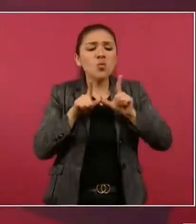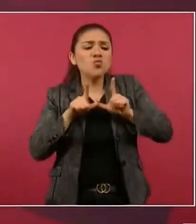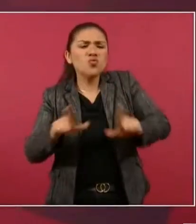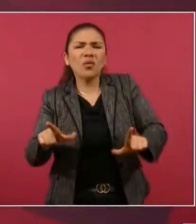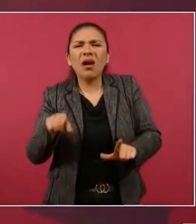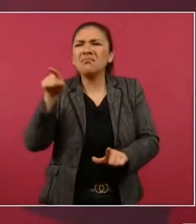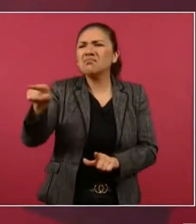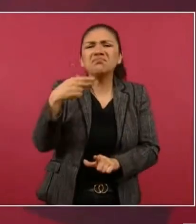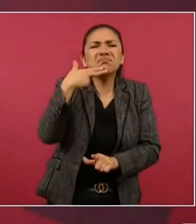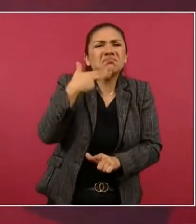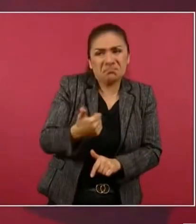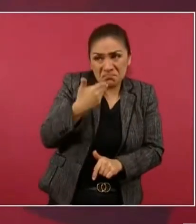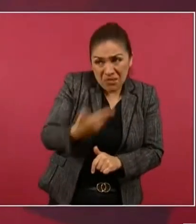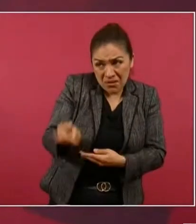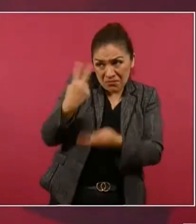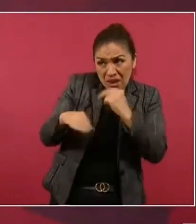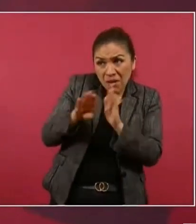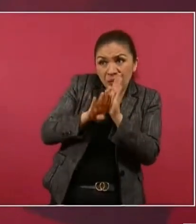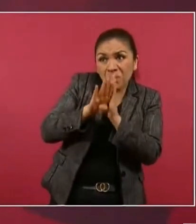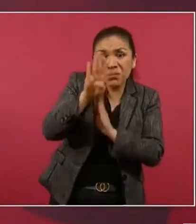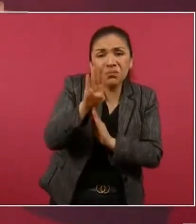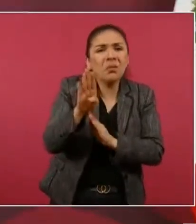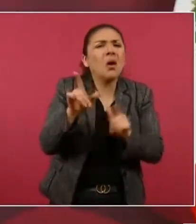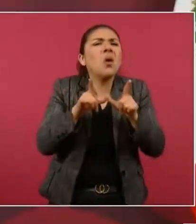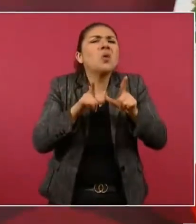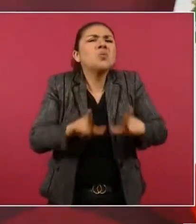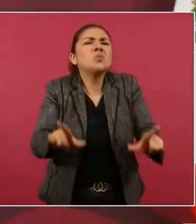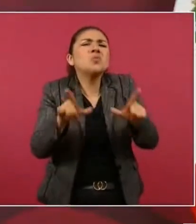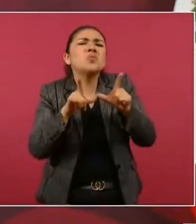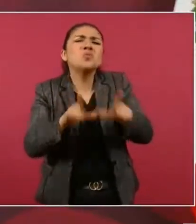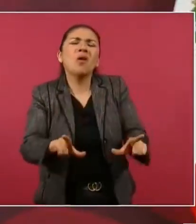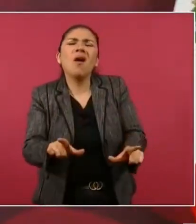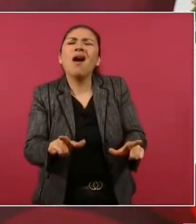improductivo, con el lujo barato.